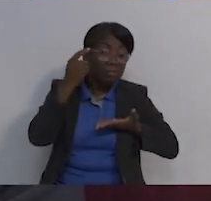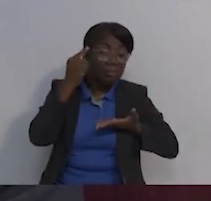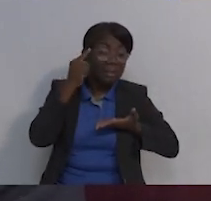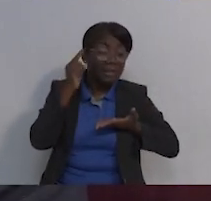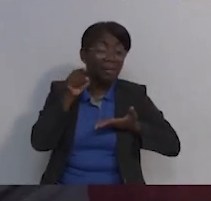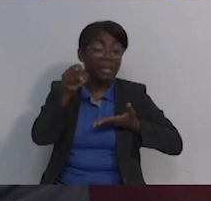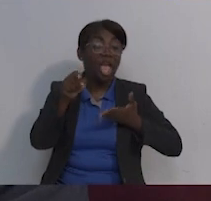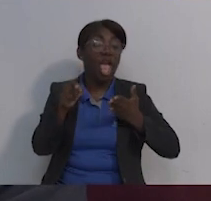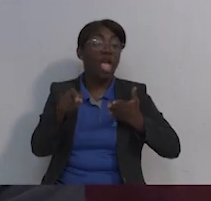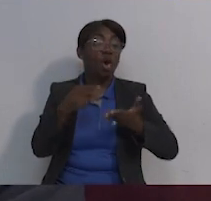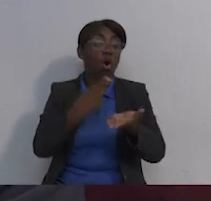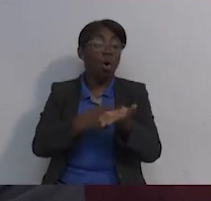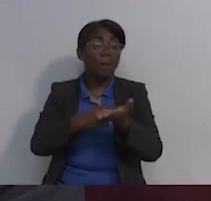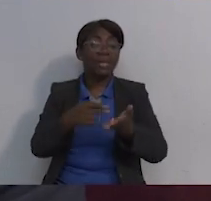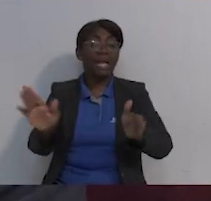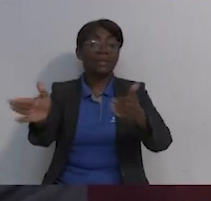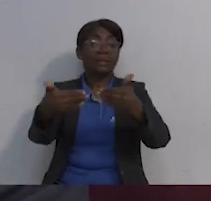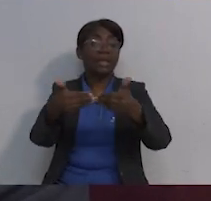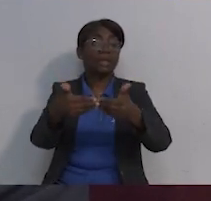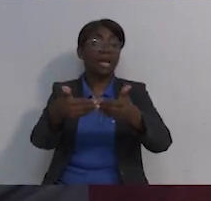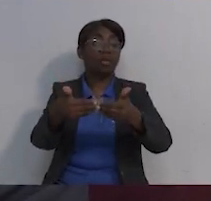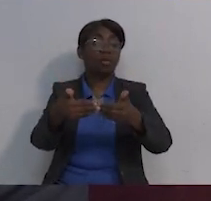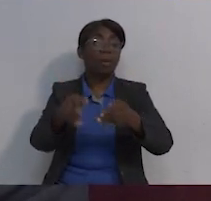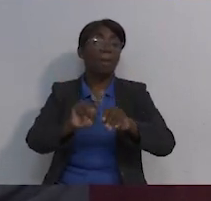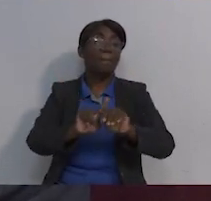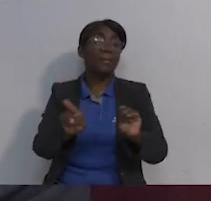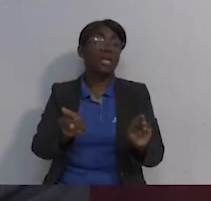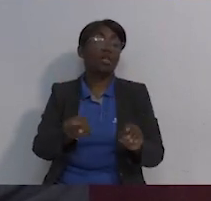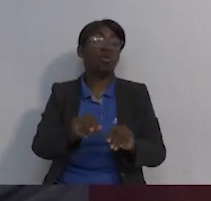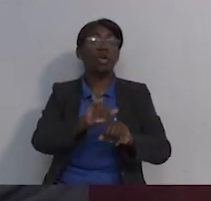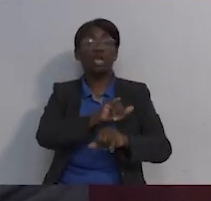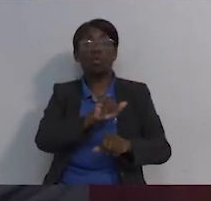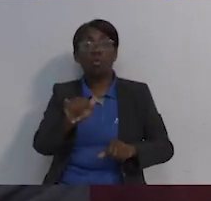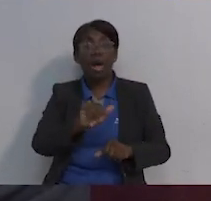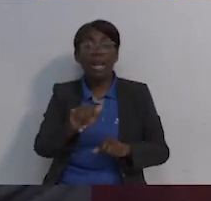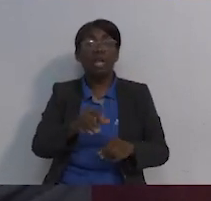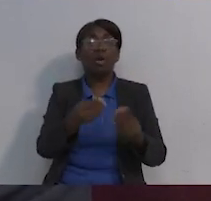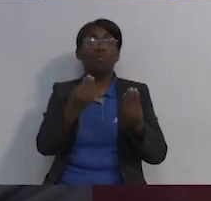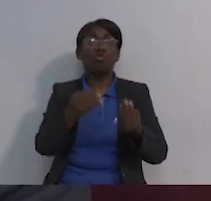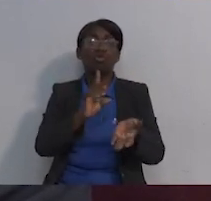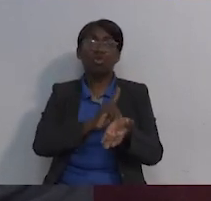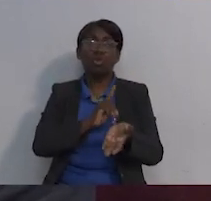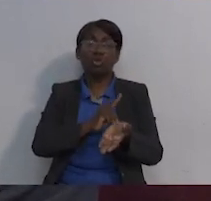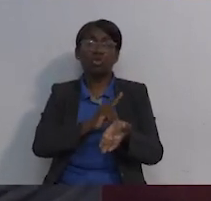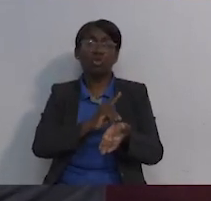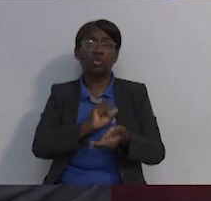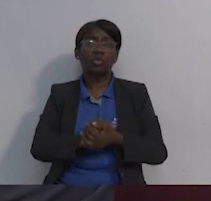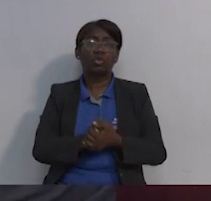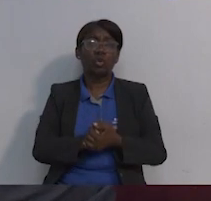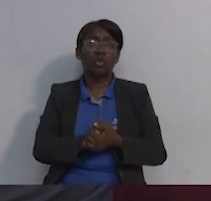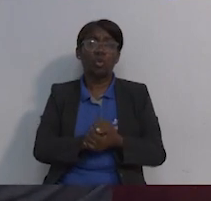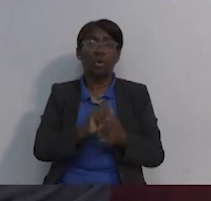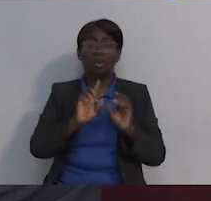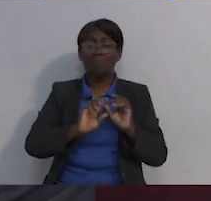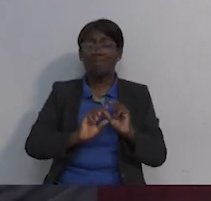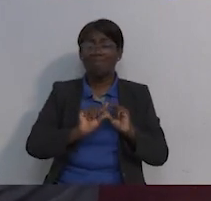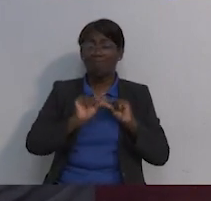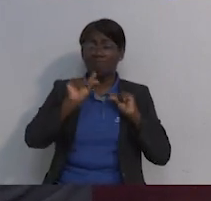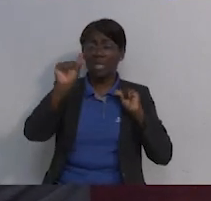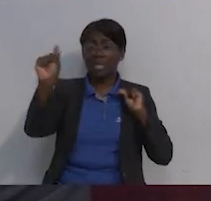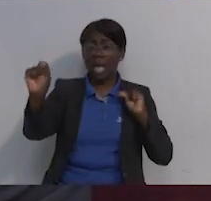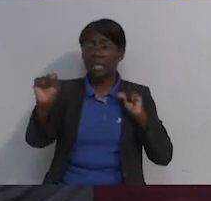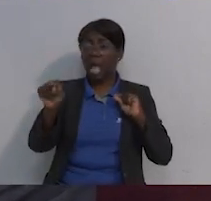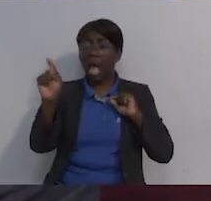que no estábamos recibiendo pacientes. Y también nos sucedió que muchos médicos en